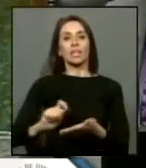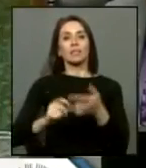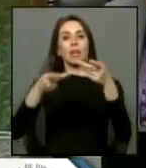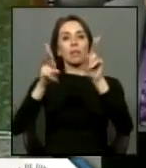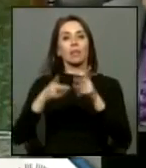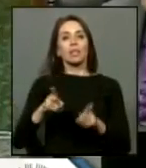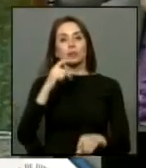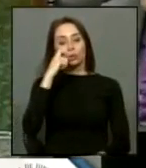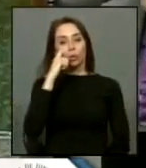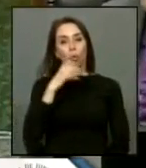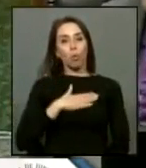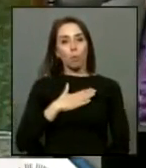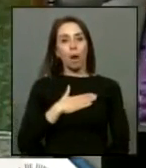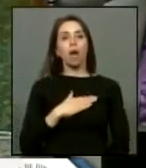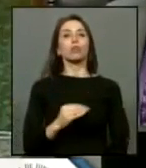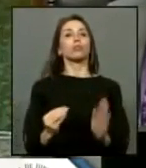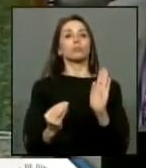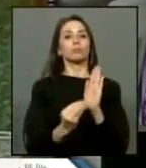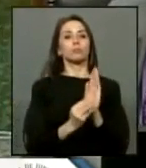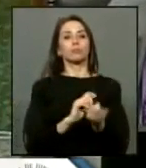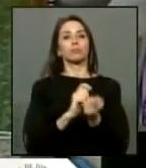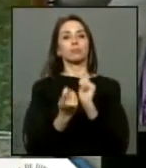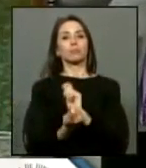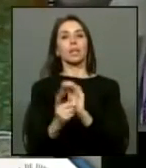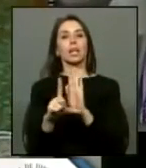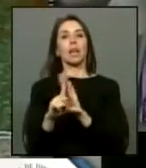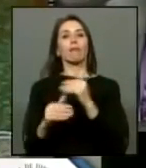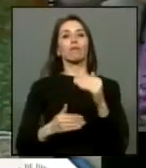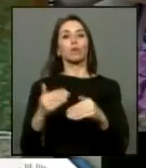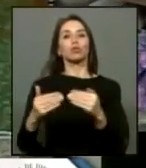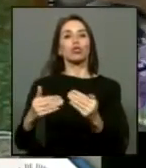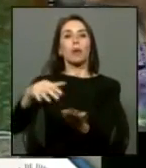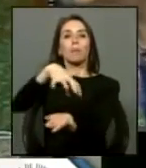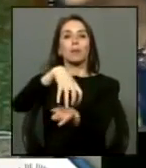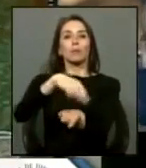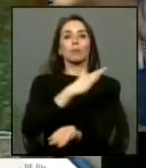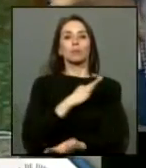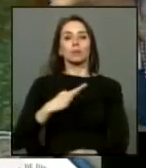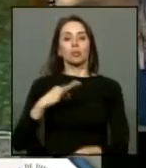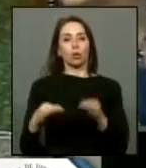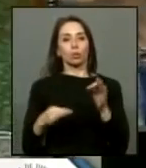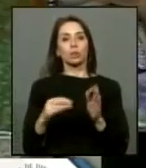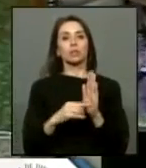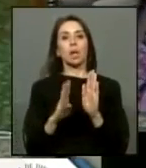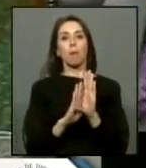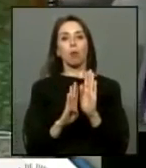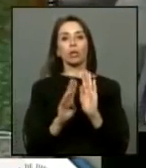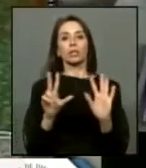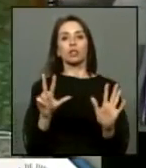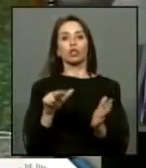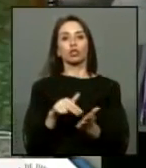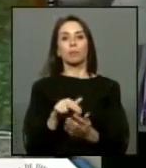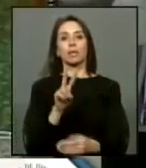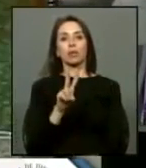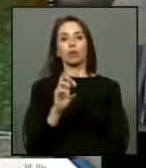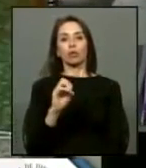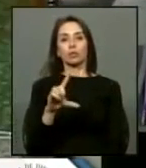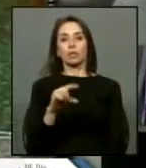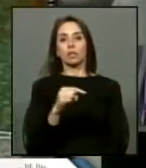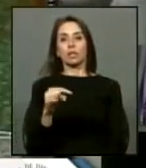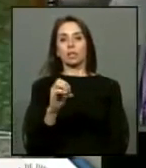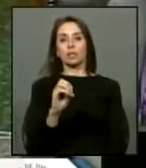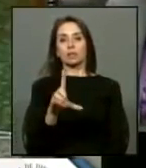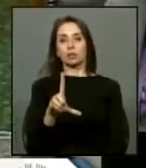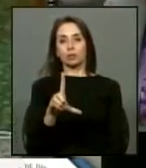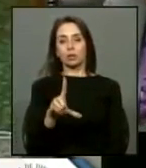humanos y establece adecuaciones a la ley orgánica del ministerio de justicia boletín 8207 rayas